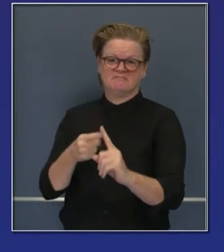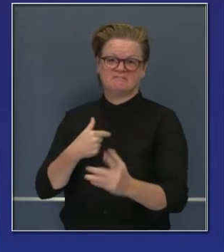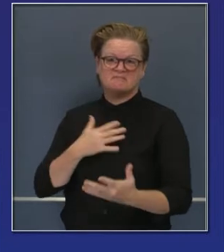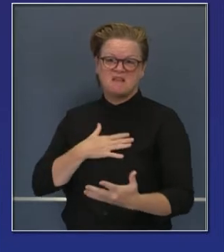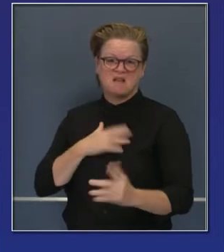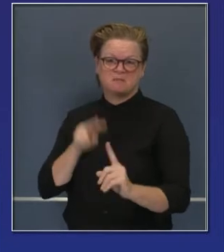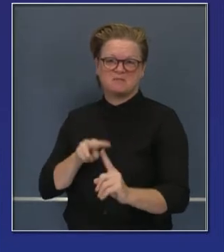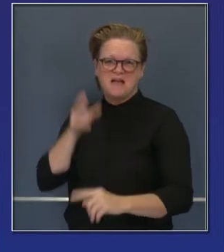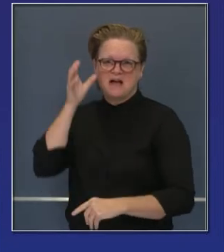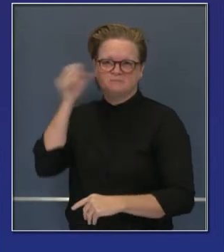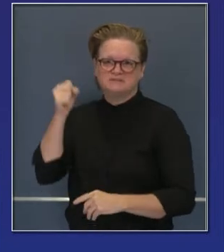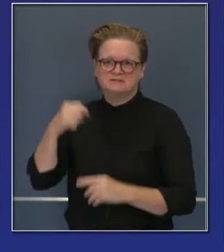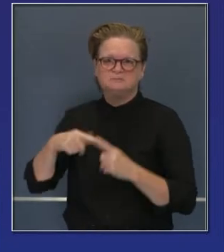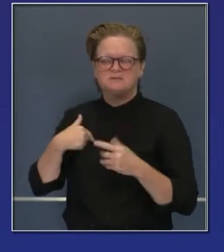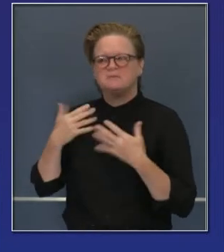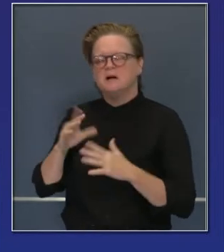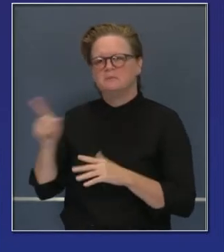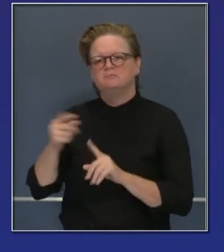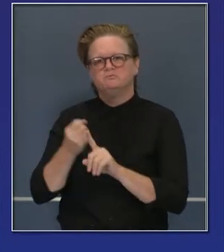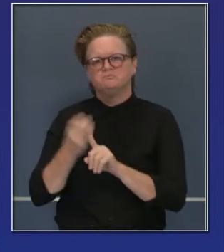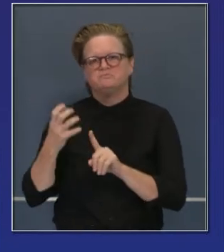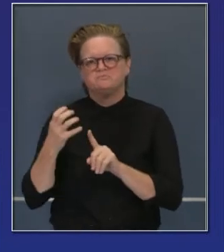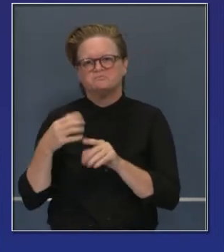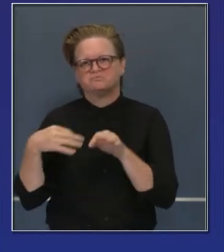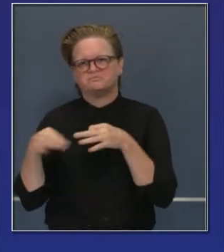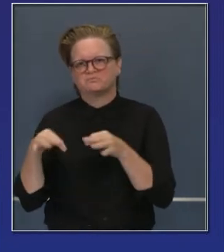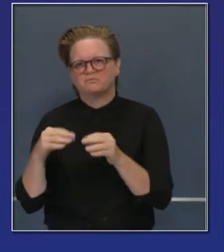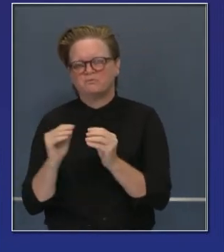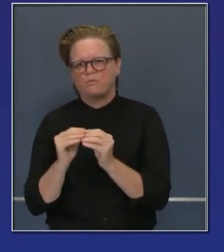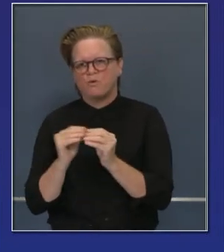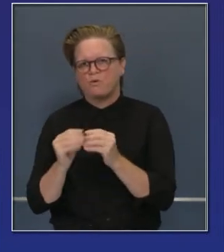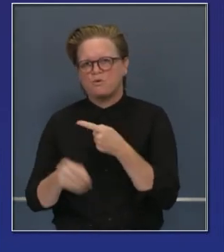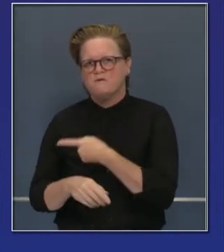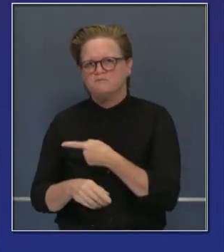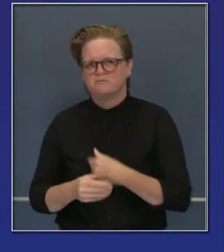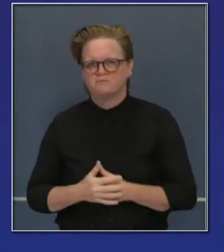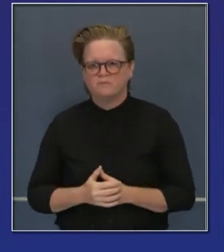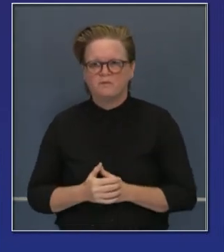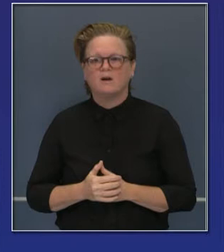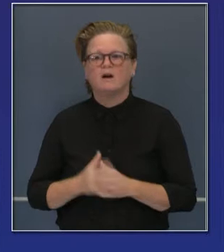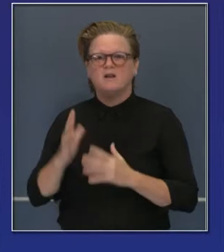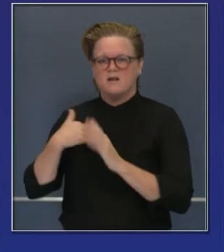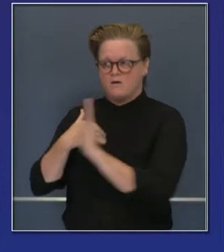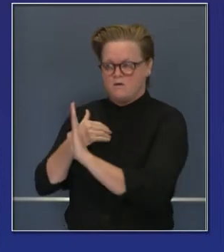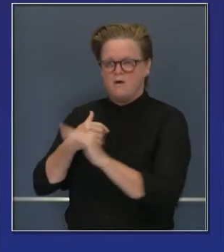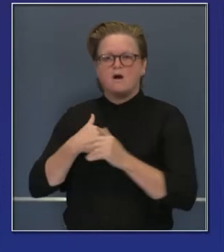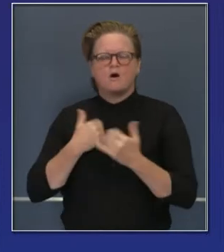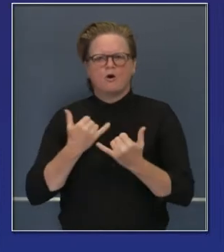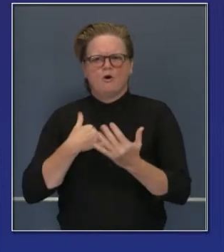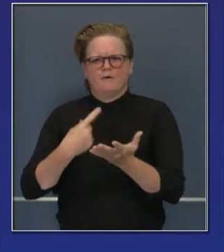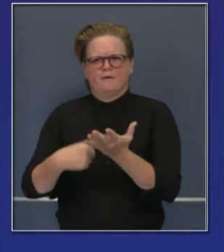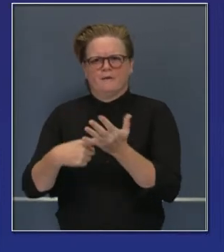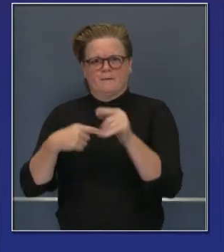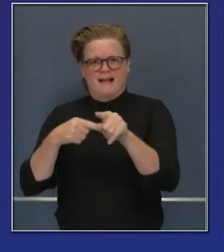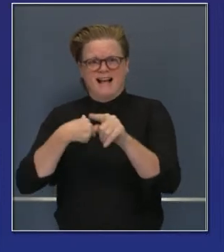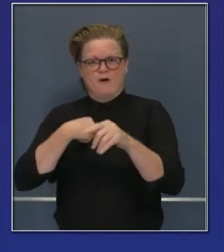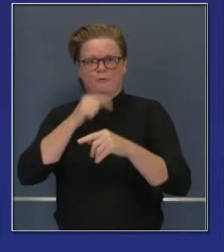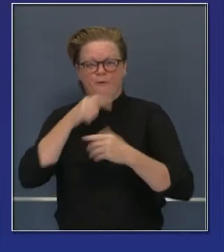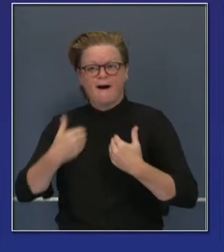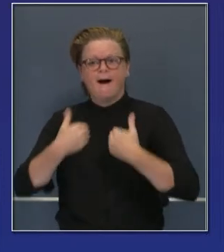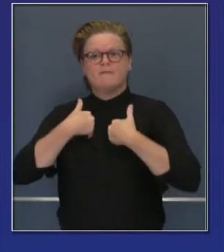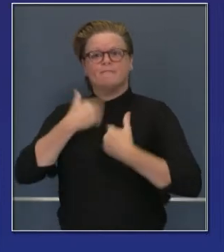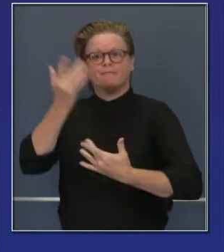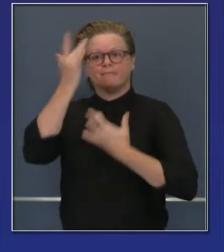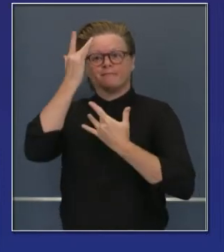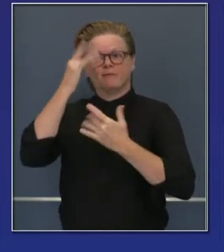dictaría el por qué, pero el Dr. Galli hablará más en detalle sobre eso. Hablando otra vez de los índices de positividad, como pueden ver aquí, el